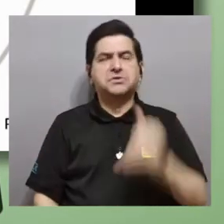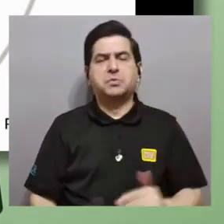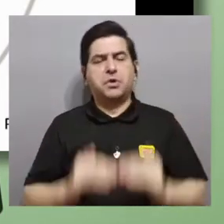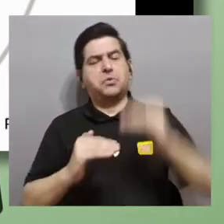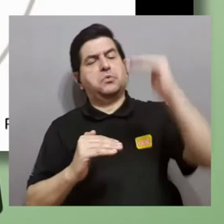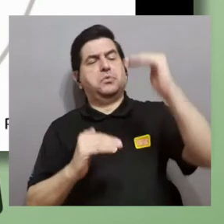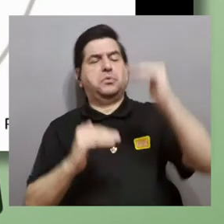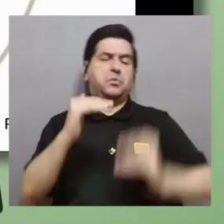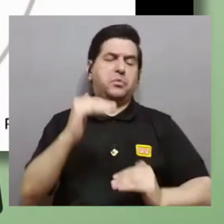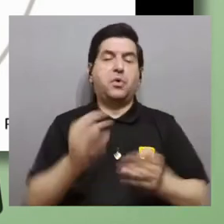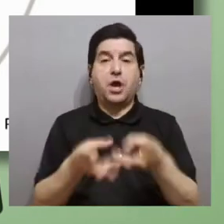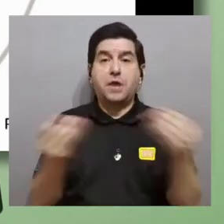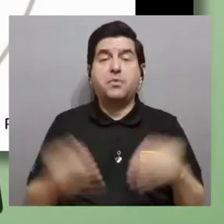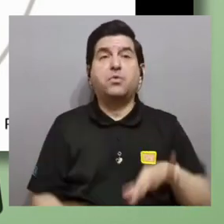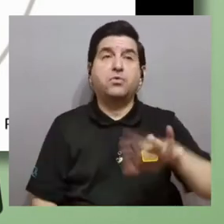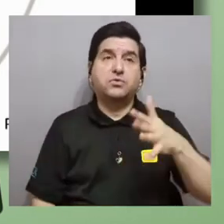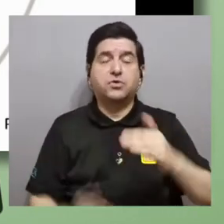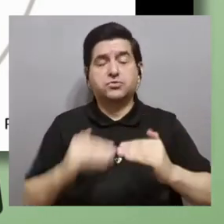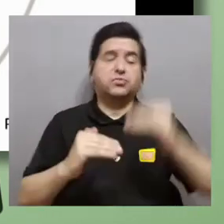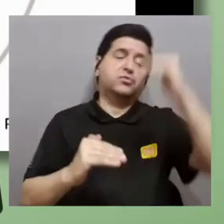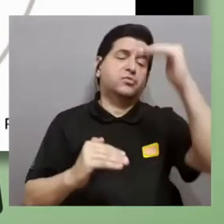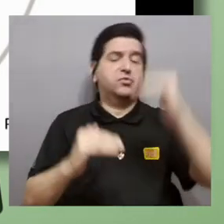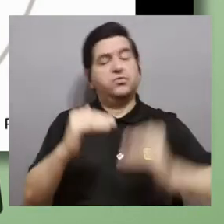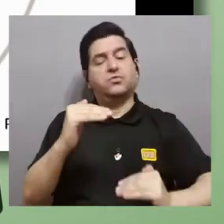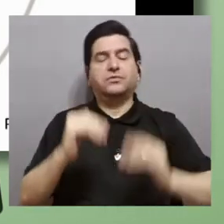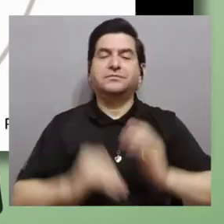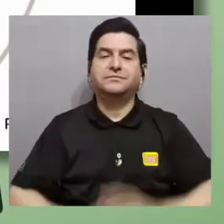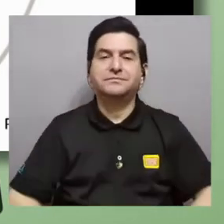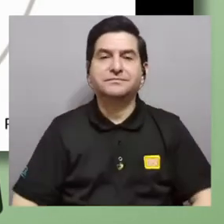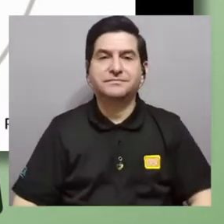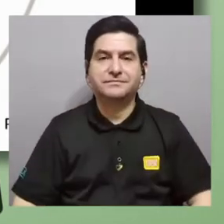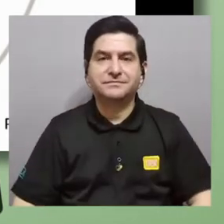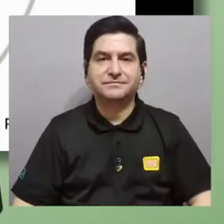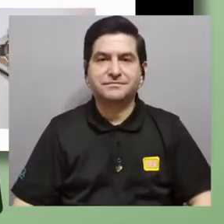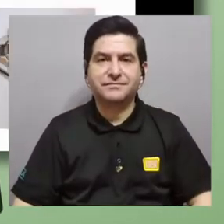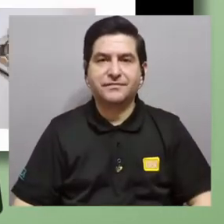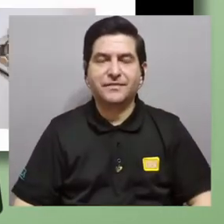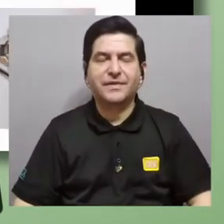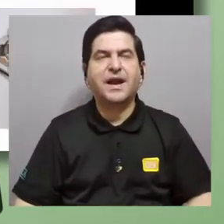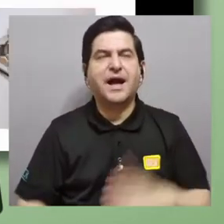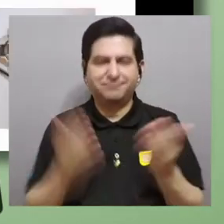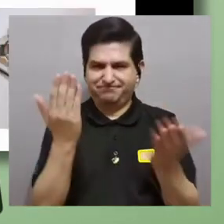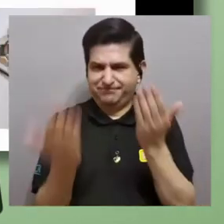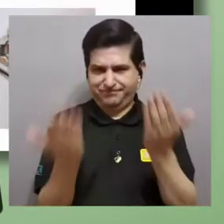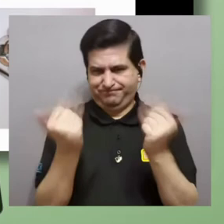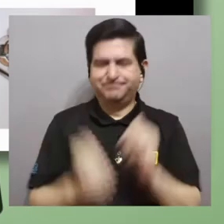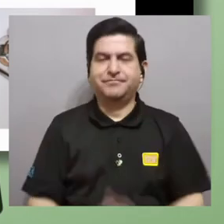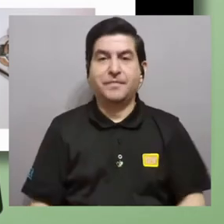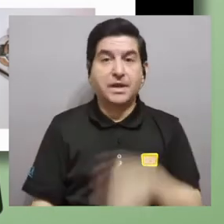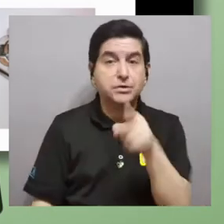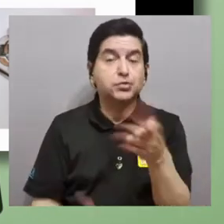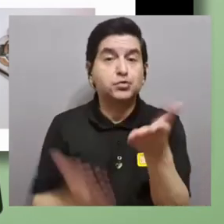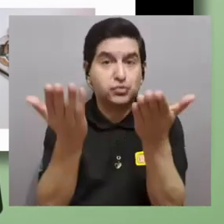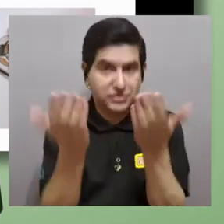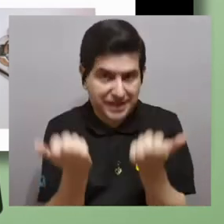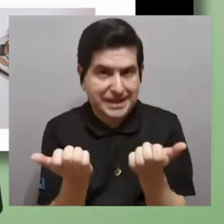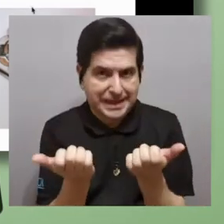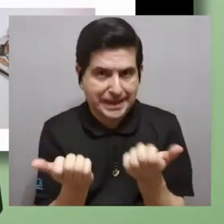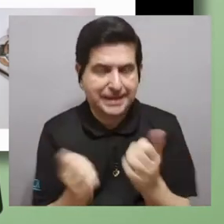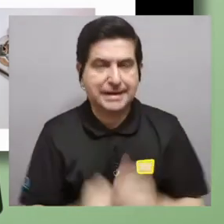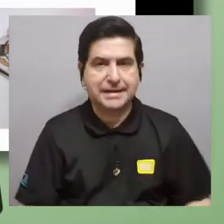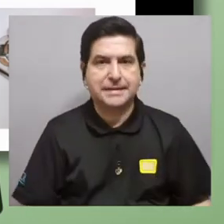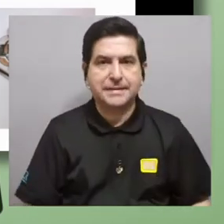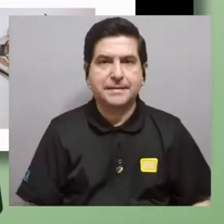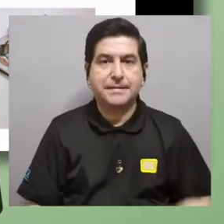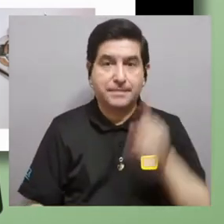sofisticado y los productos sean más o menos sofisticados como una analogía si ustedes quieren poner